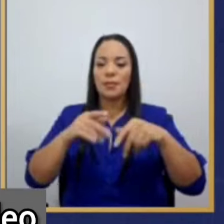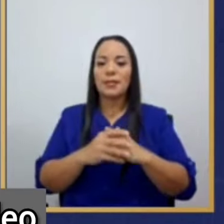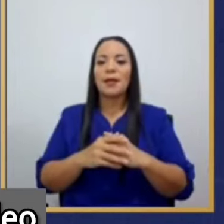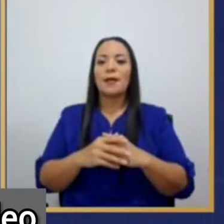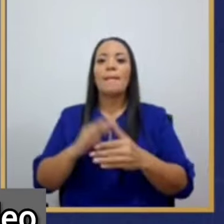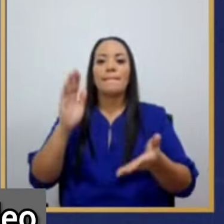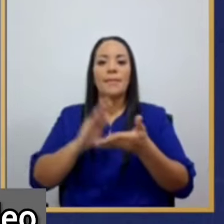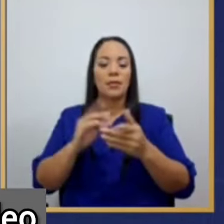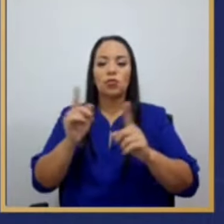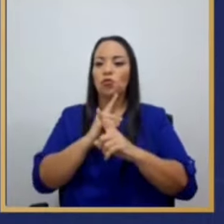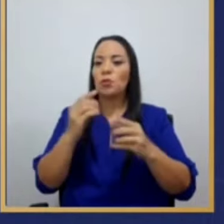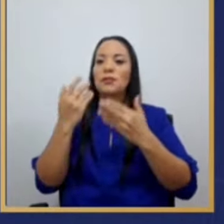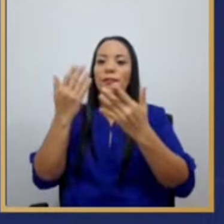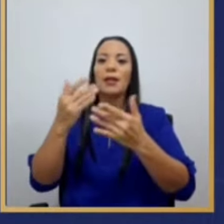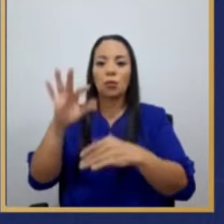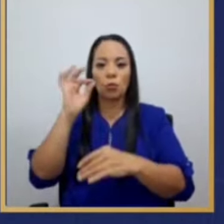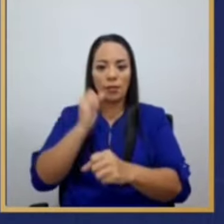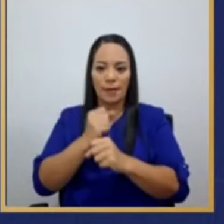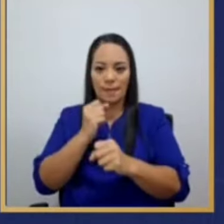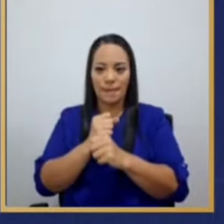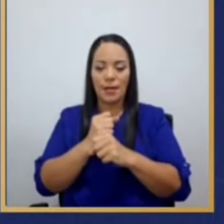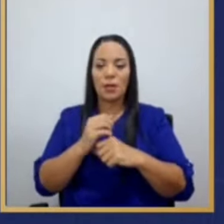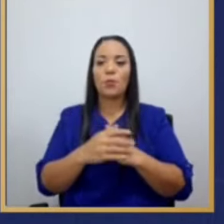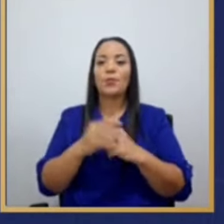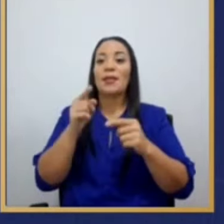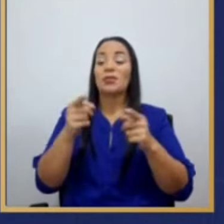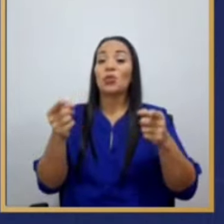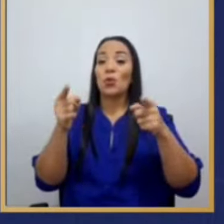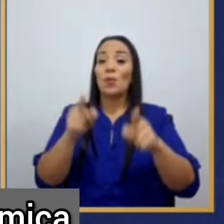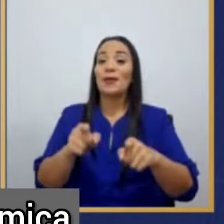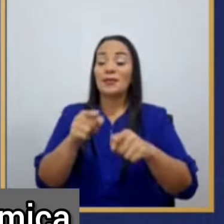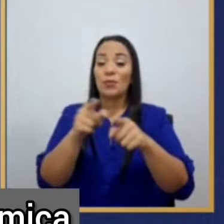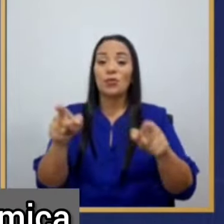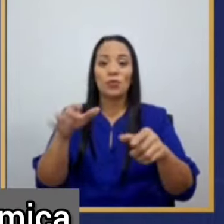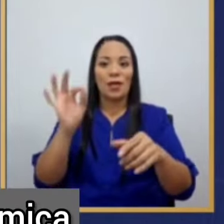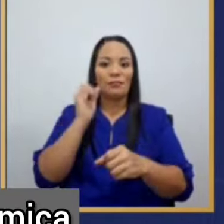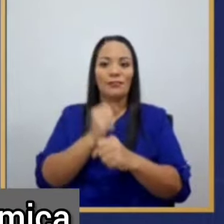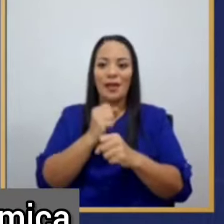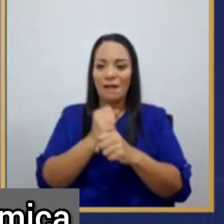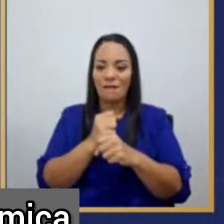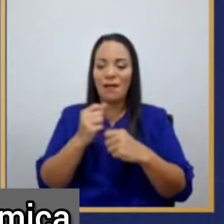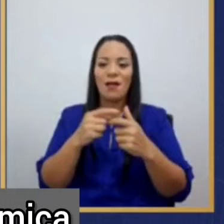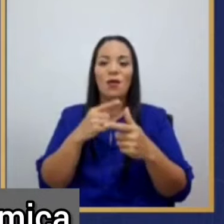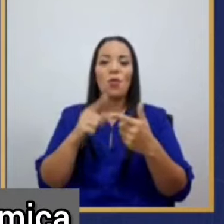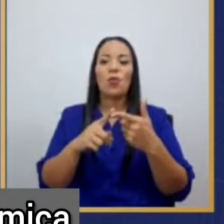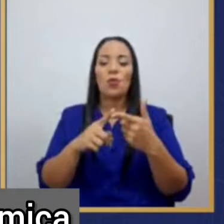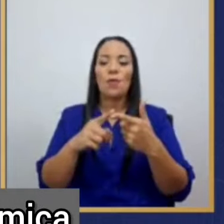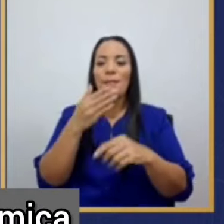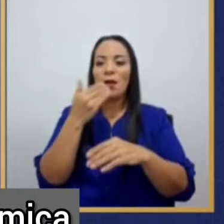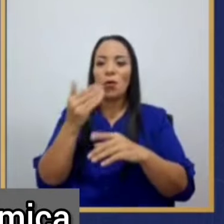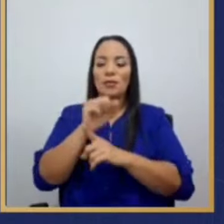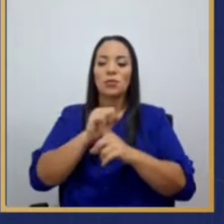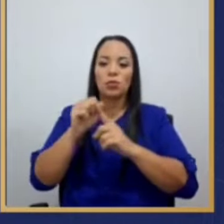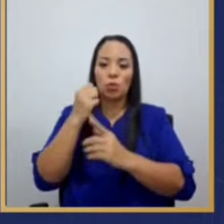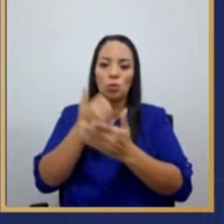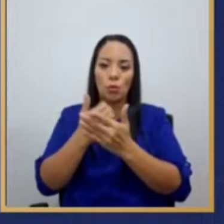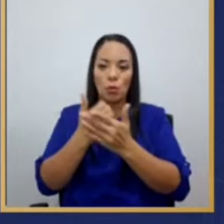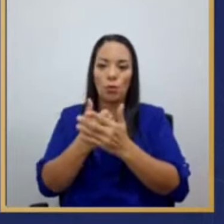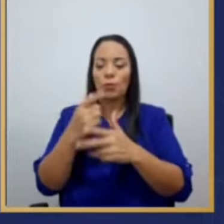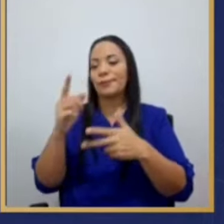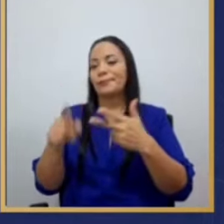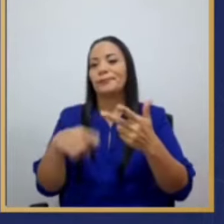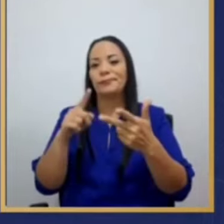ya no están en la fila del desempleo. Eso pasa porque están trabajando, porque encontraron una mejor situación económica, porque